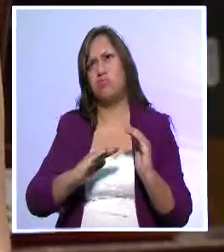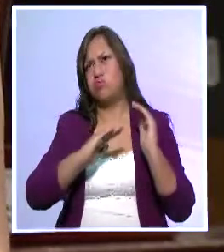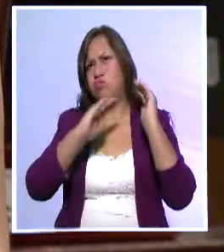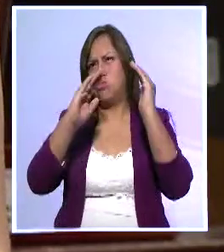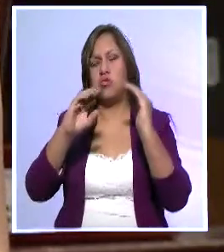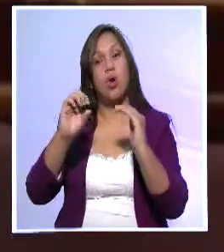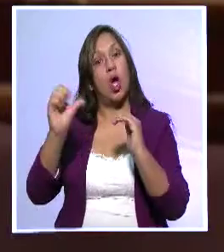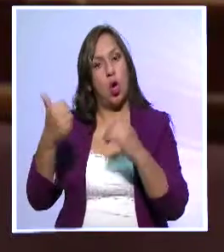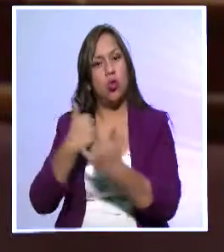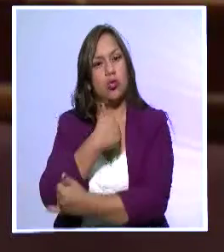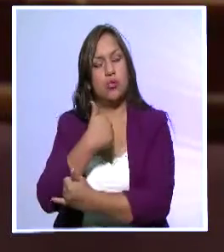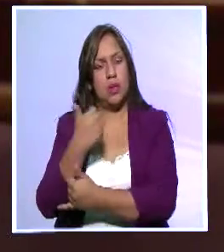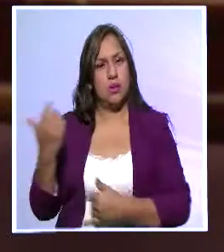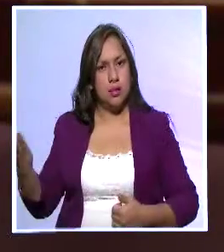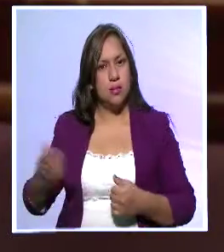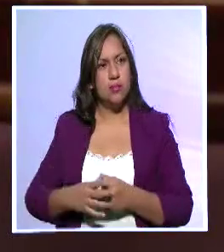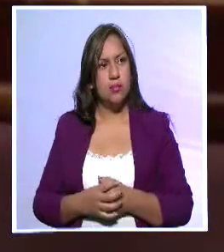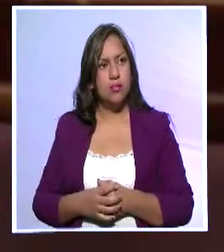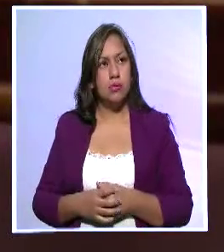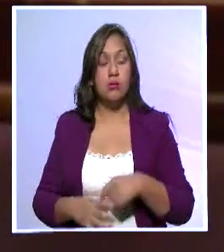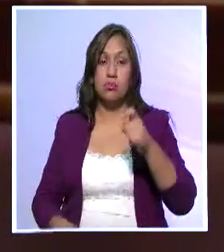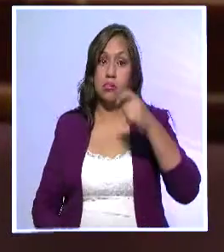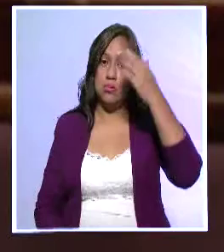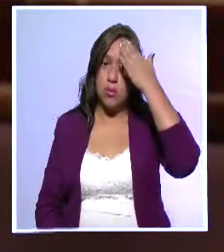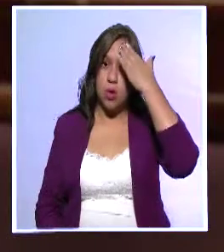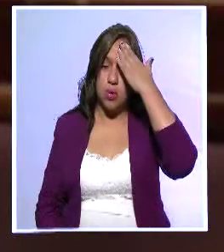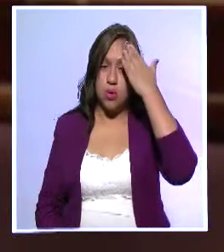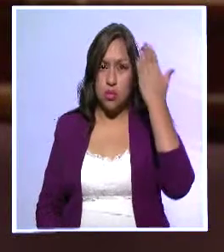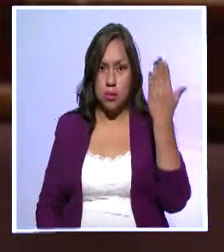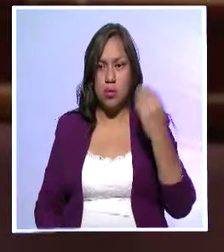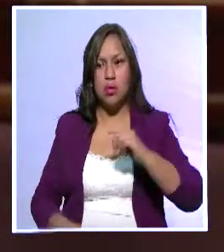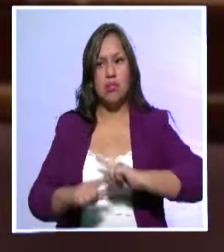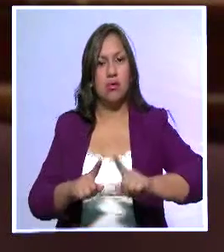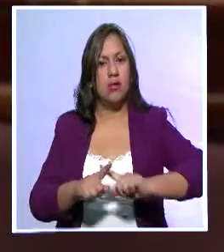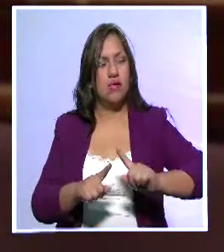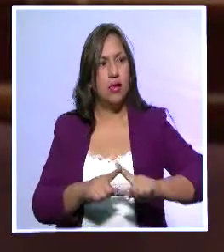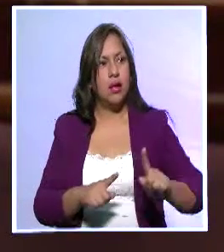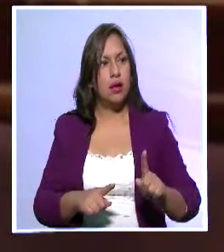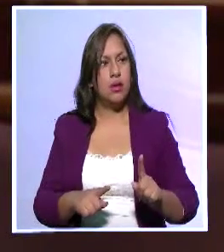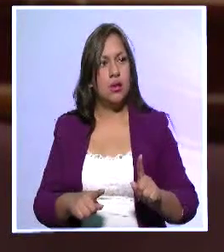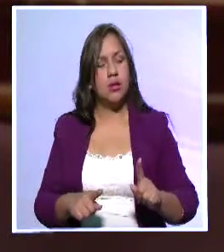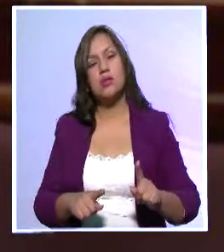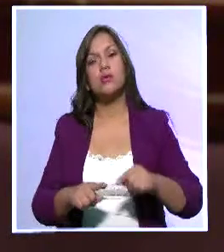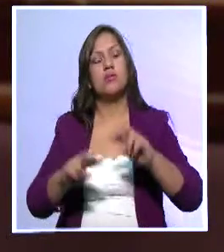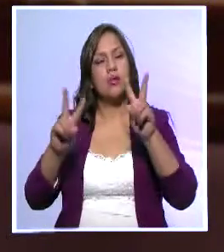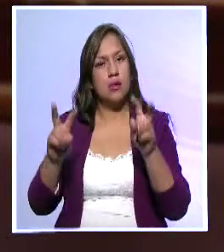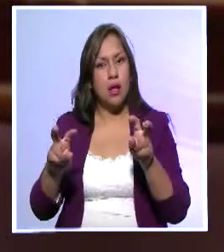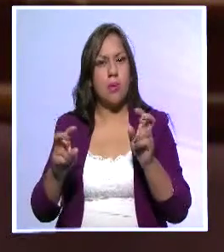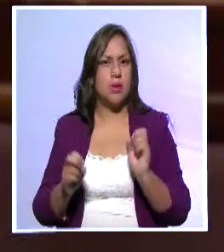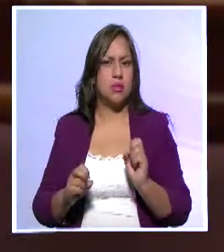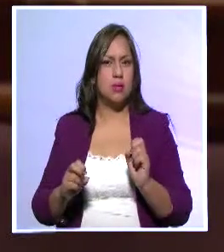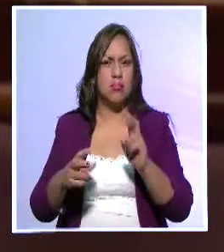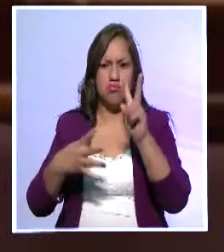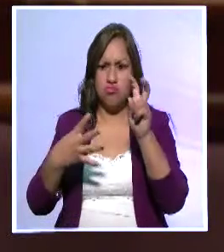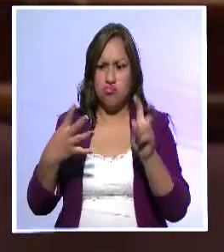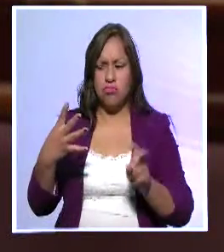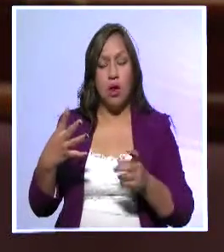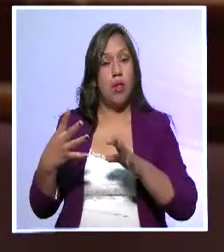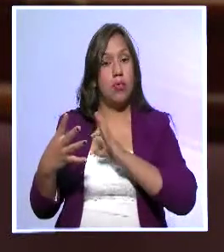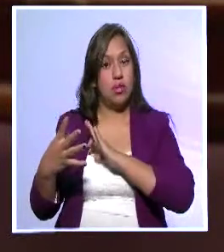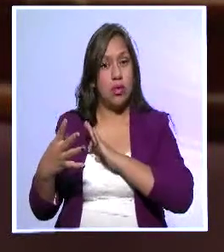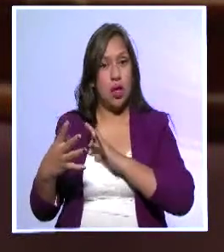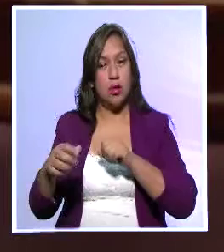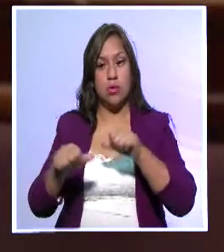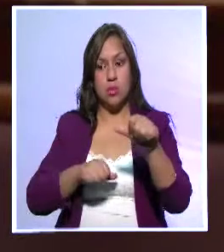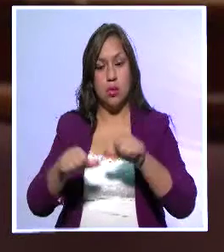otros países? Bueno, tener conocimientos en distinto tipo de ámbitos, desde ámbitos técnicos del